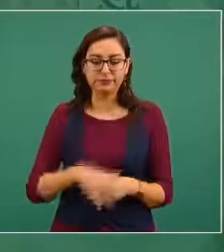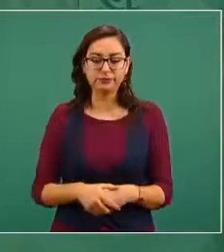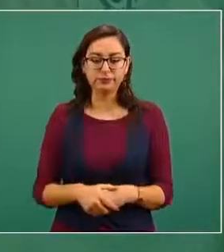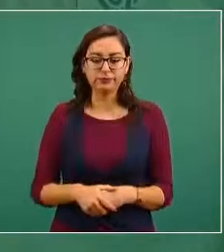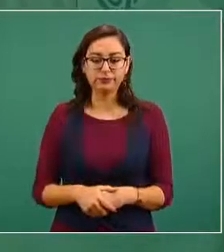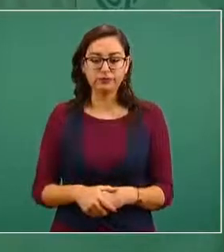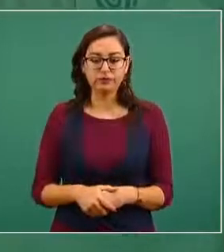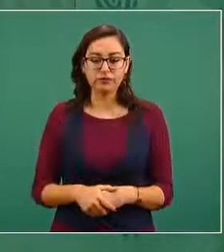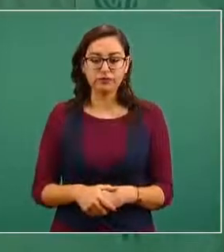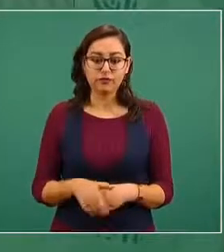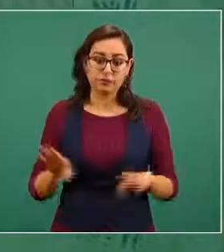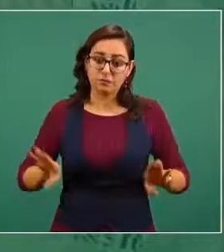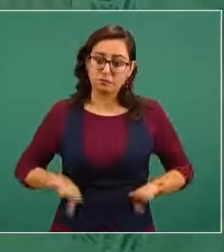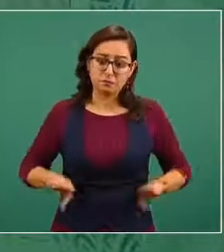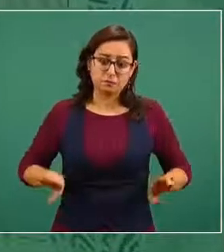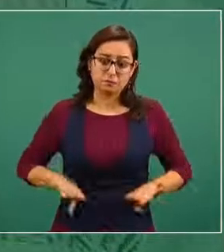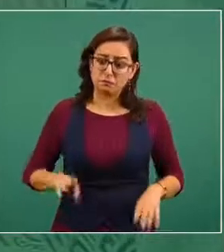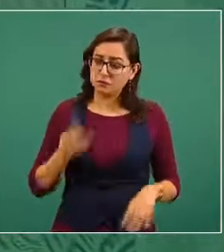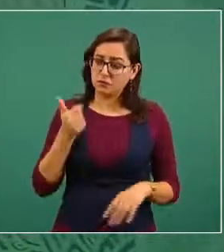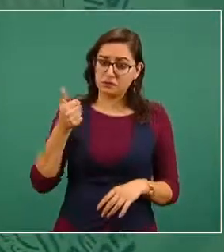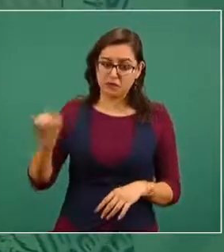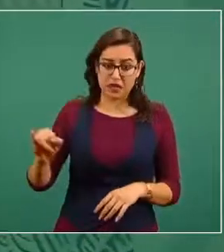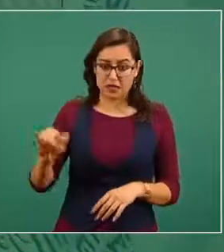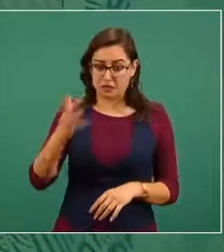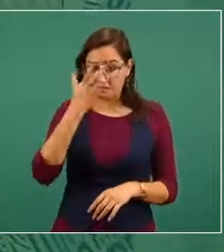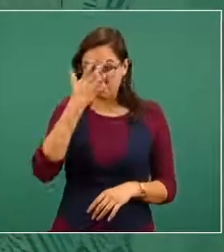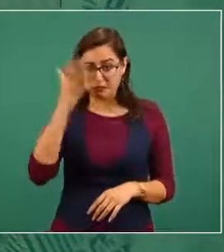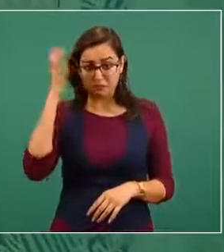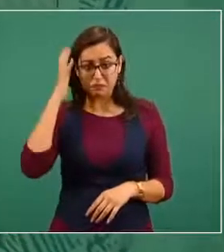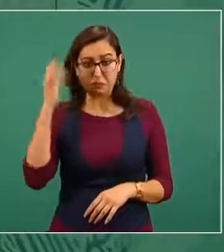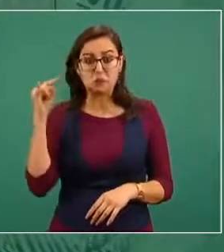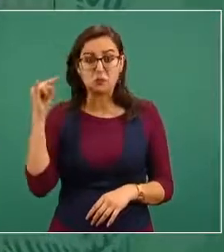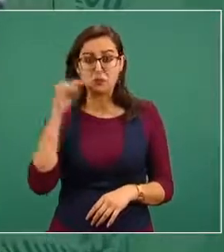esa es su doctrina la hipocresía entonces